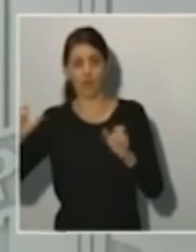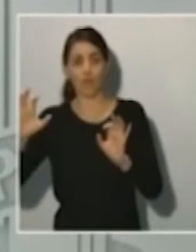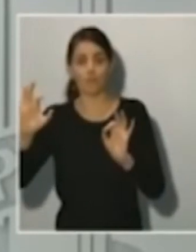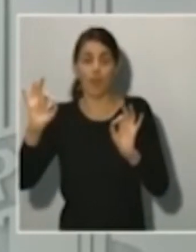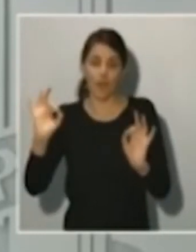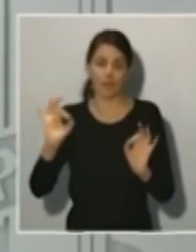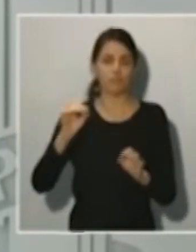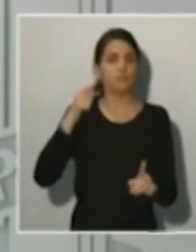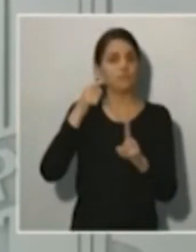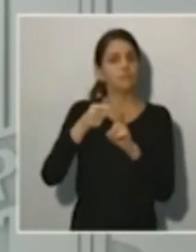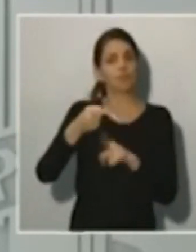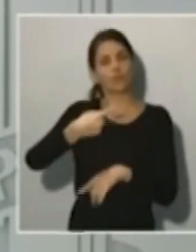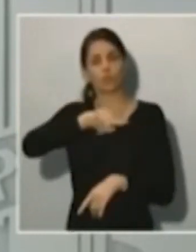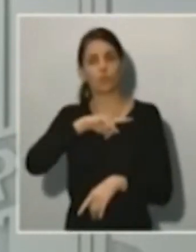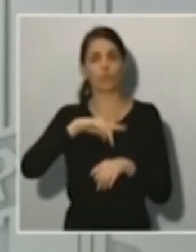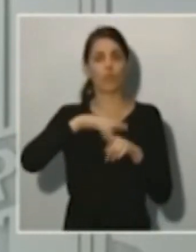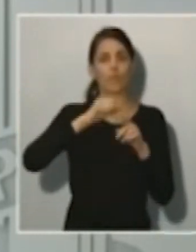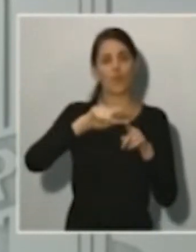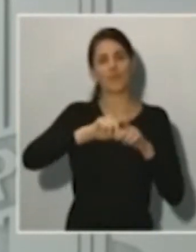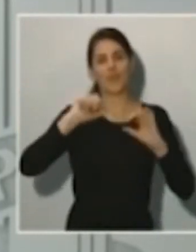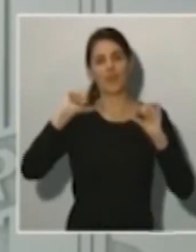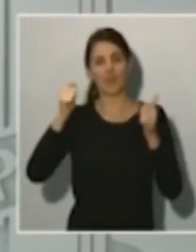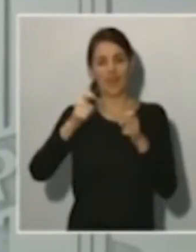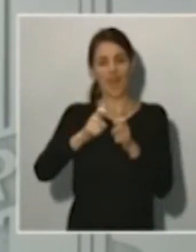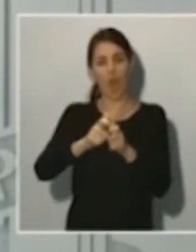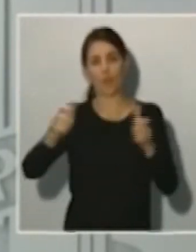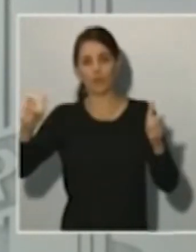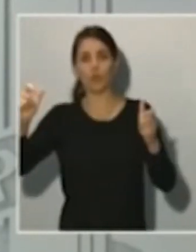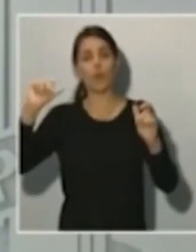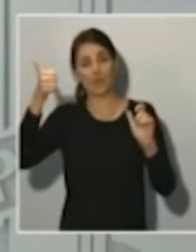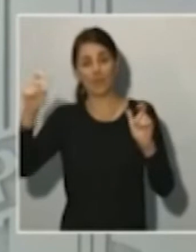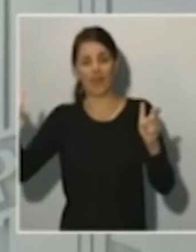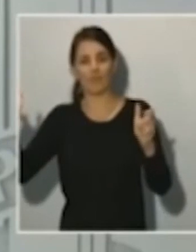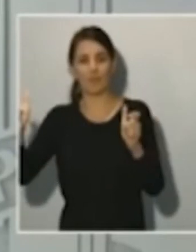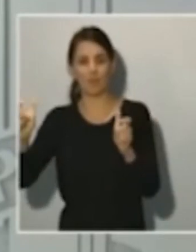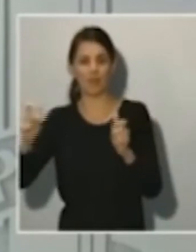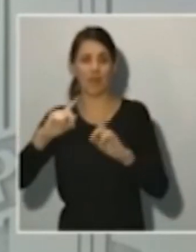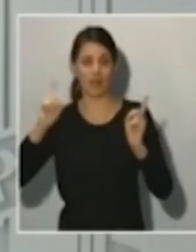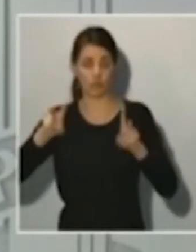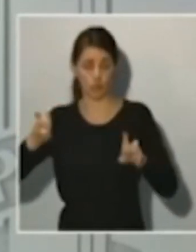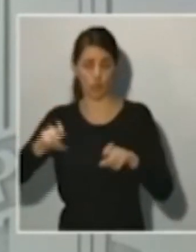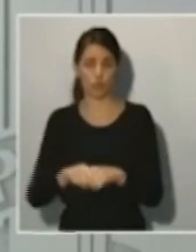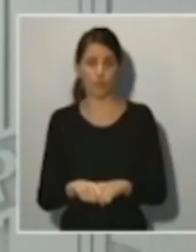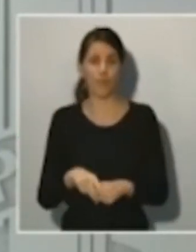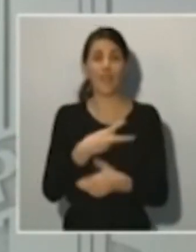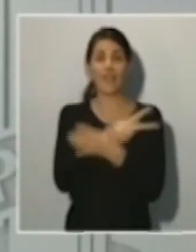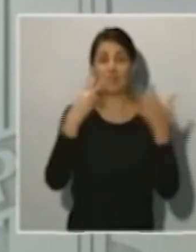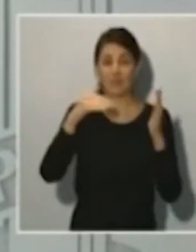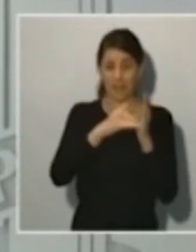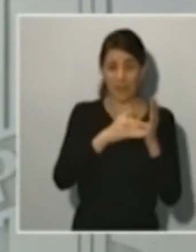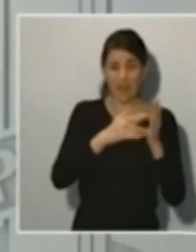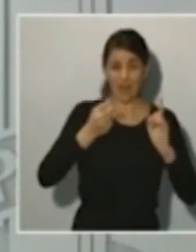tasa de incremento diario de casos. De estos 13.700 casos tenemos 558 fallecidos,